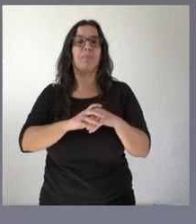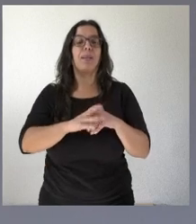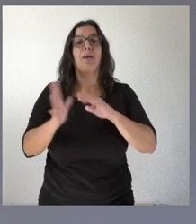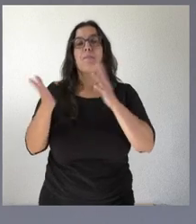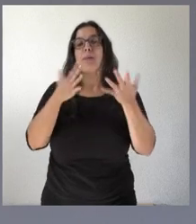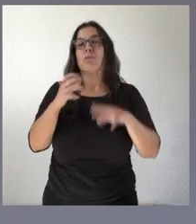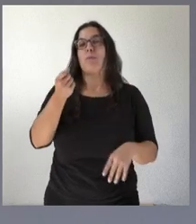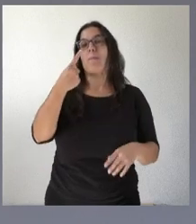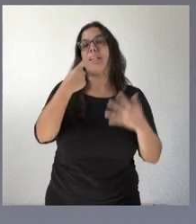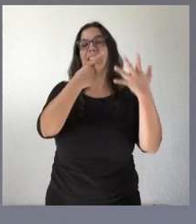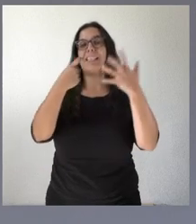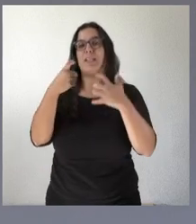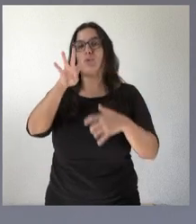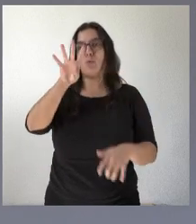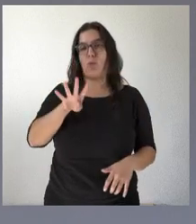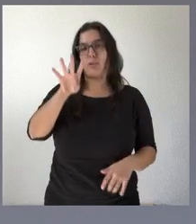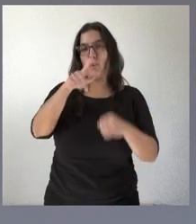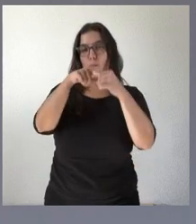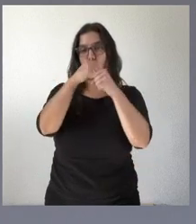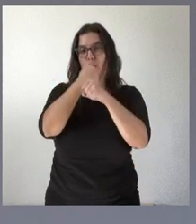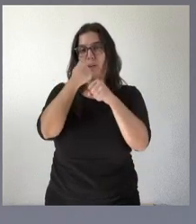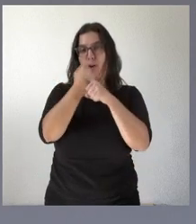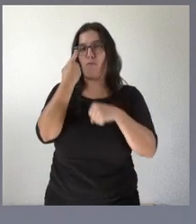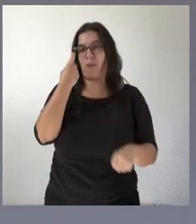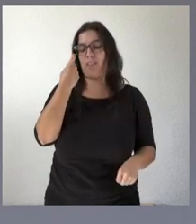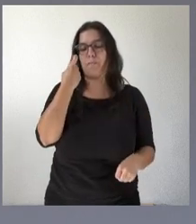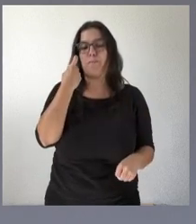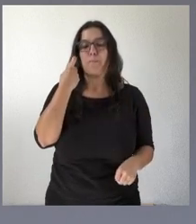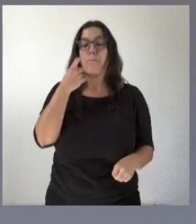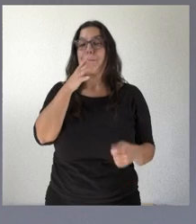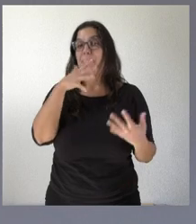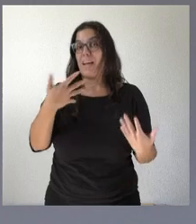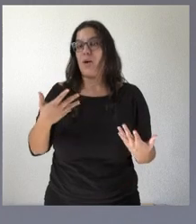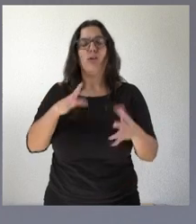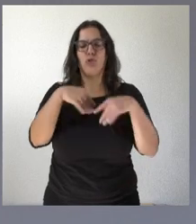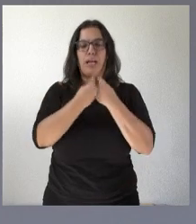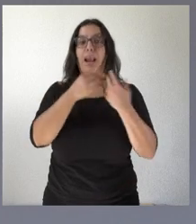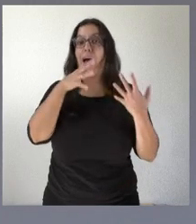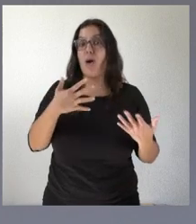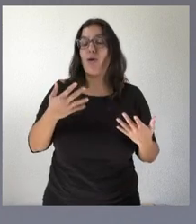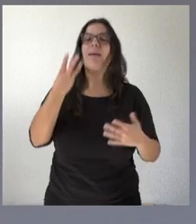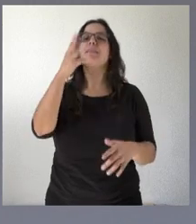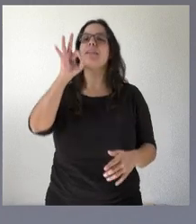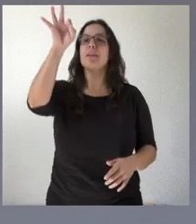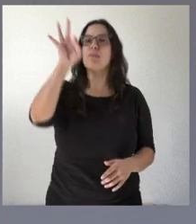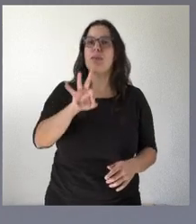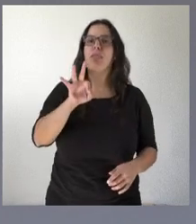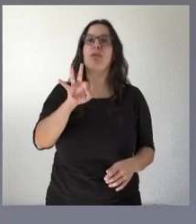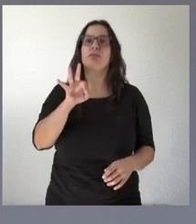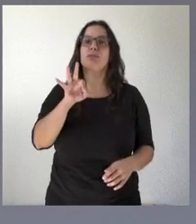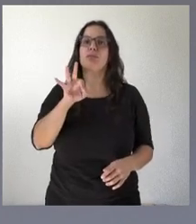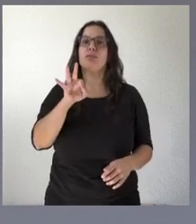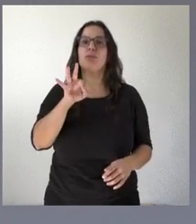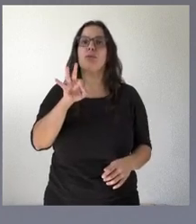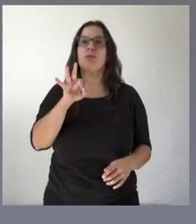.604 puestos de trabajo en este momento para que se hagan una idea el 30% de esos puestos están